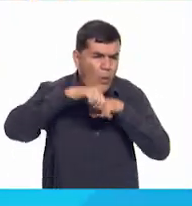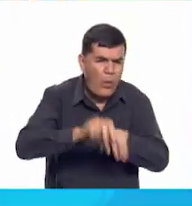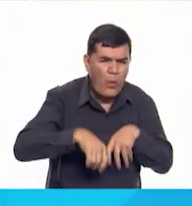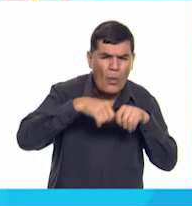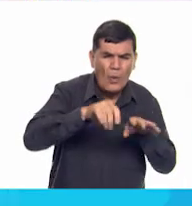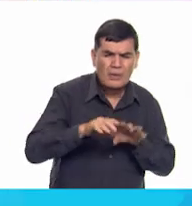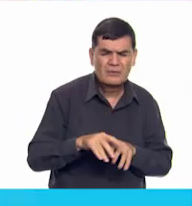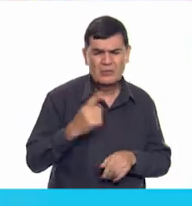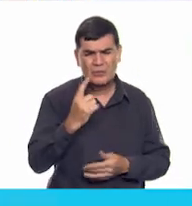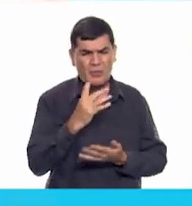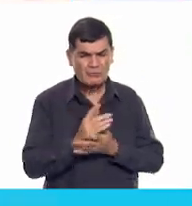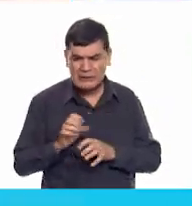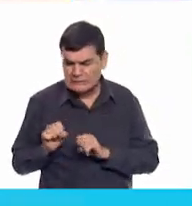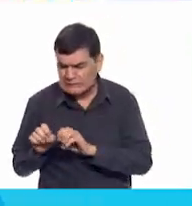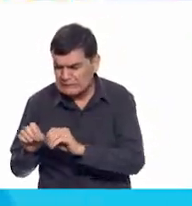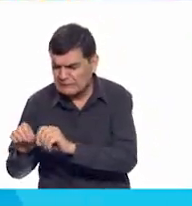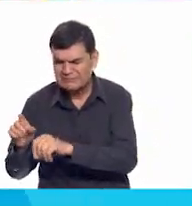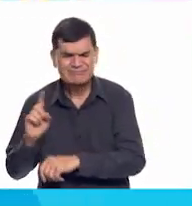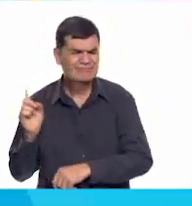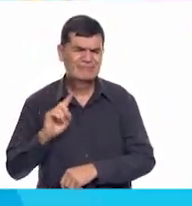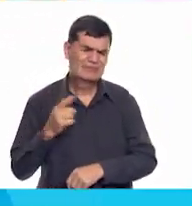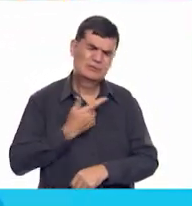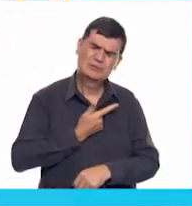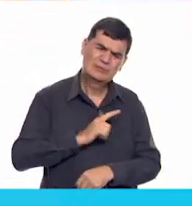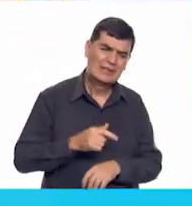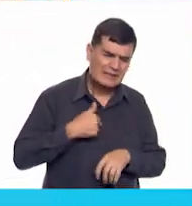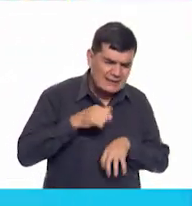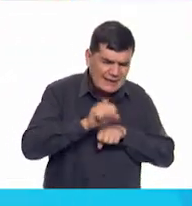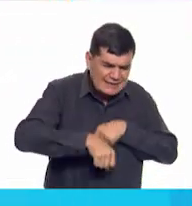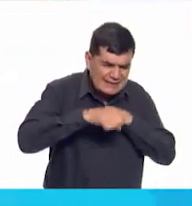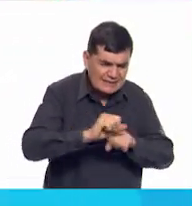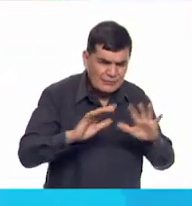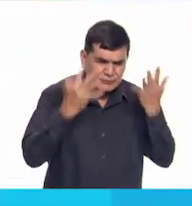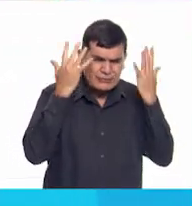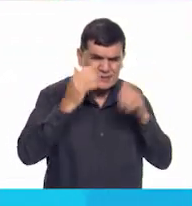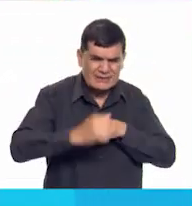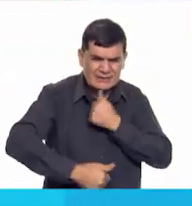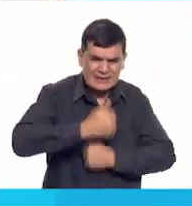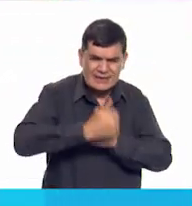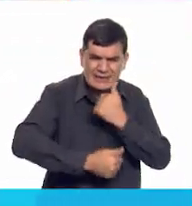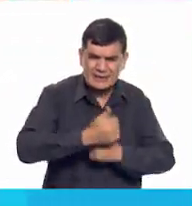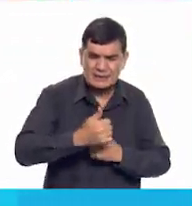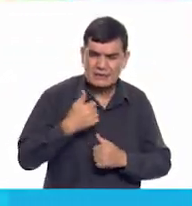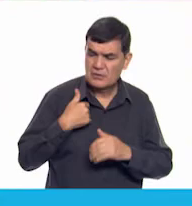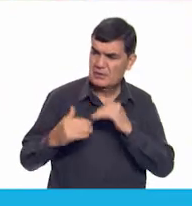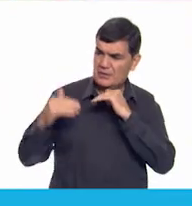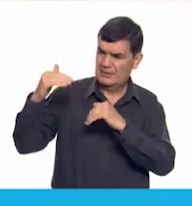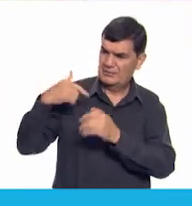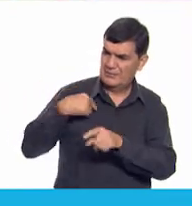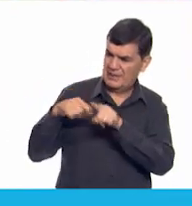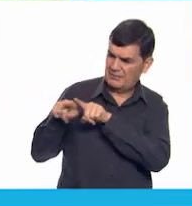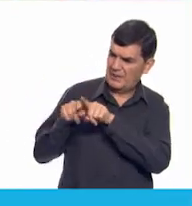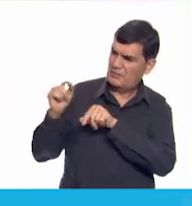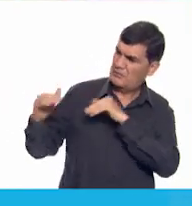pastar por las praderas. Le contó este deseo a su hermano, un caballo de tamaño mediano.